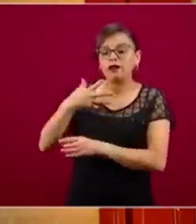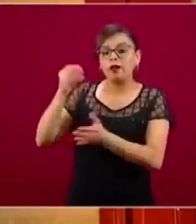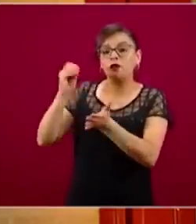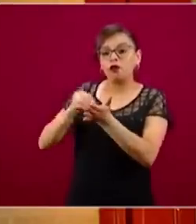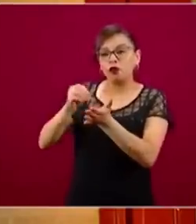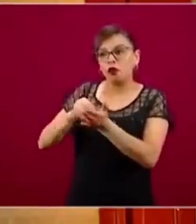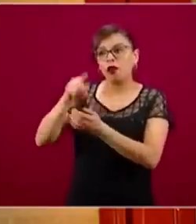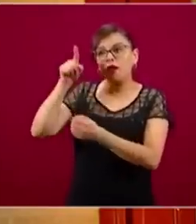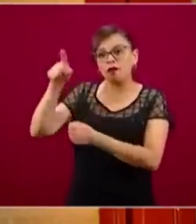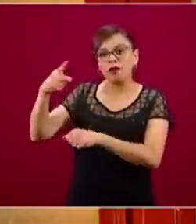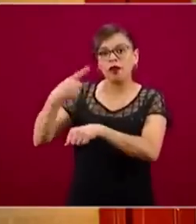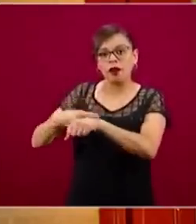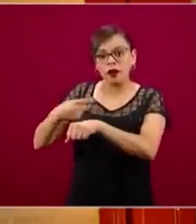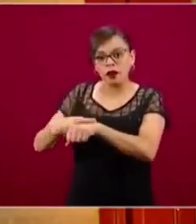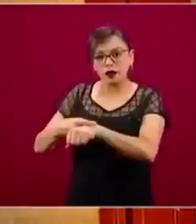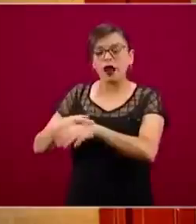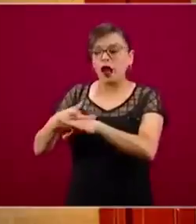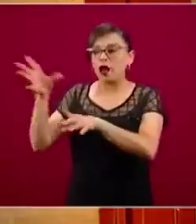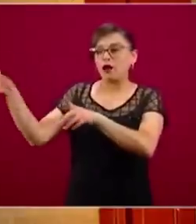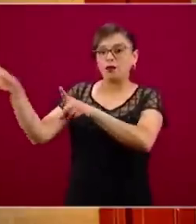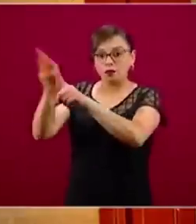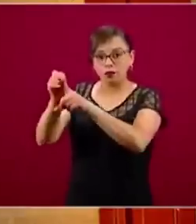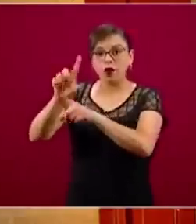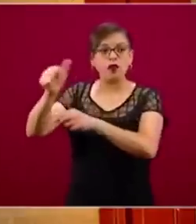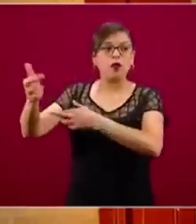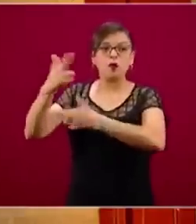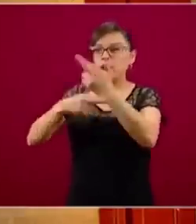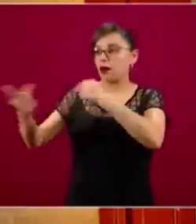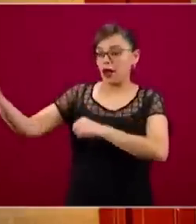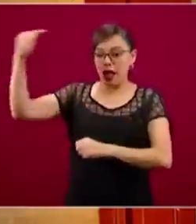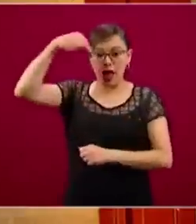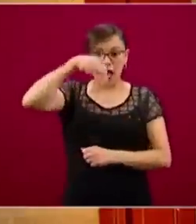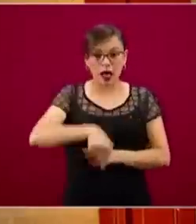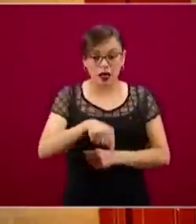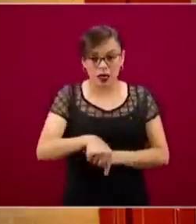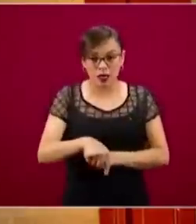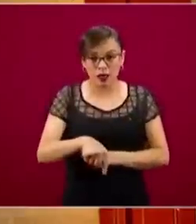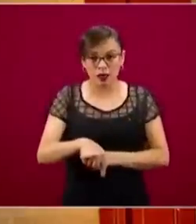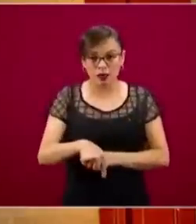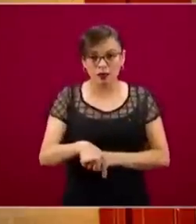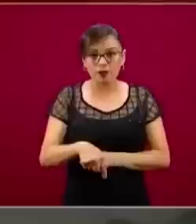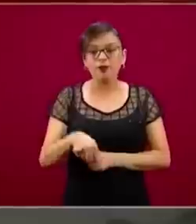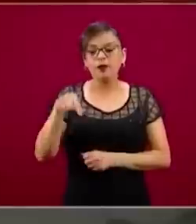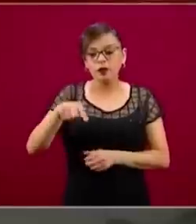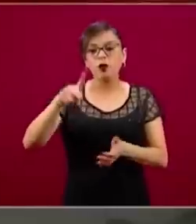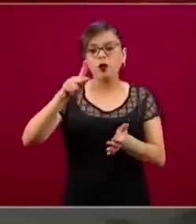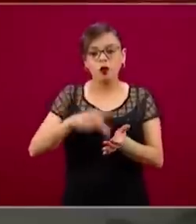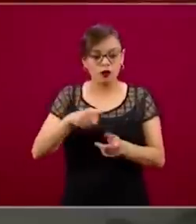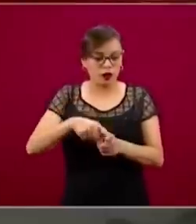estaba en un proceso de control la enfermedad. Y lo mismo, la curva epidémica regresa hacia arriba.